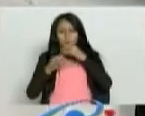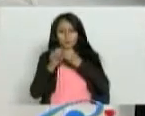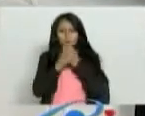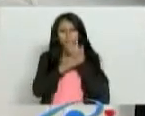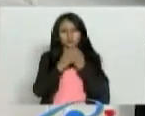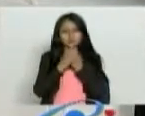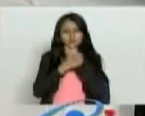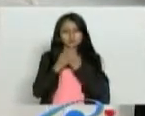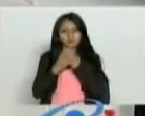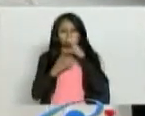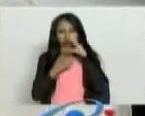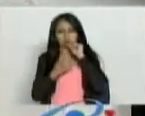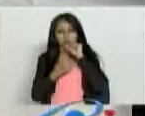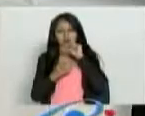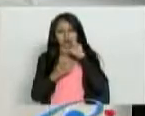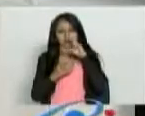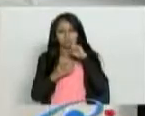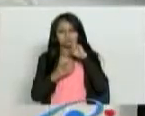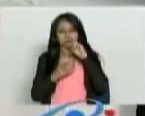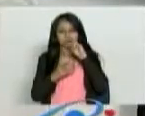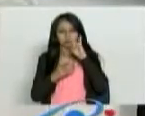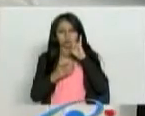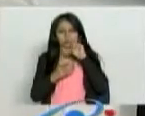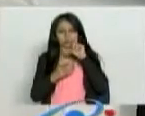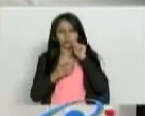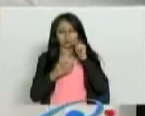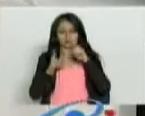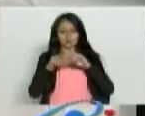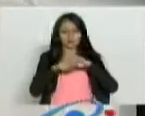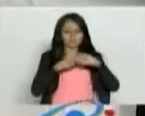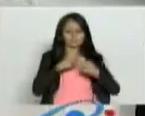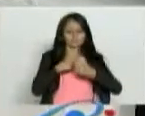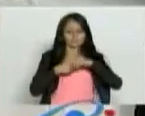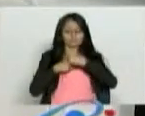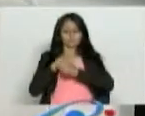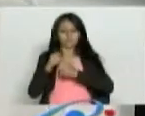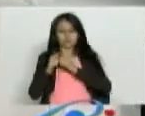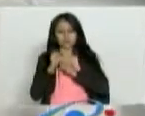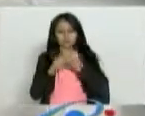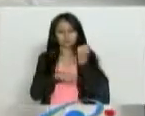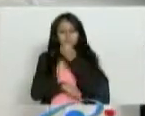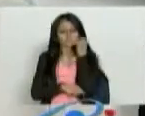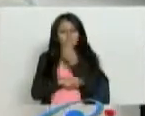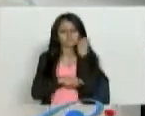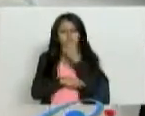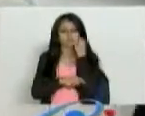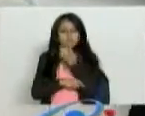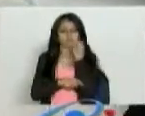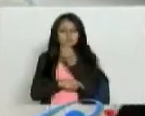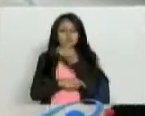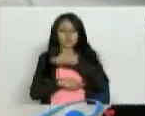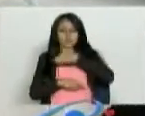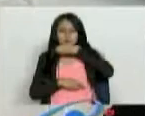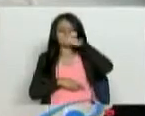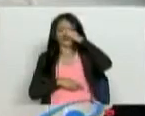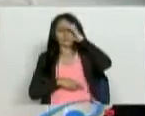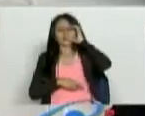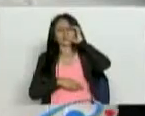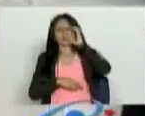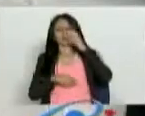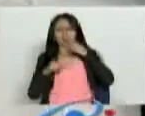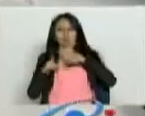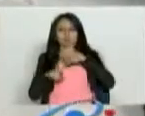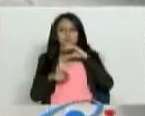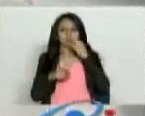con banano verde y sábila. Eso se licúa y se toma ese jugo. Hay un producto que se llama colbré, que es una arcilla que se toma y forma una película.